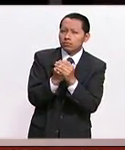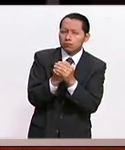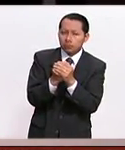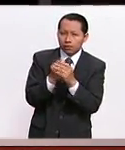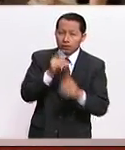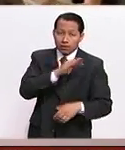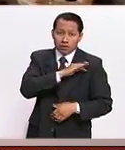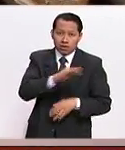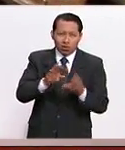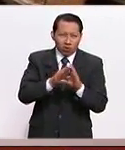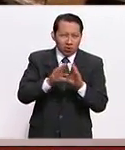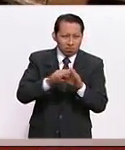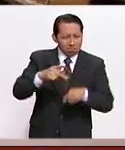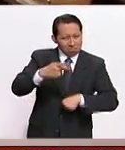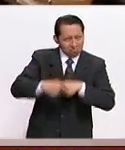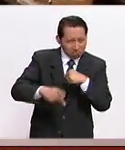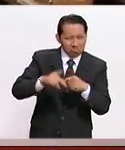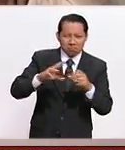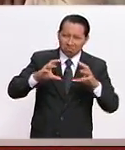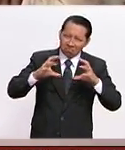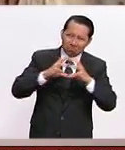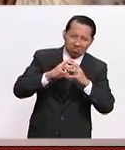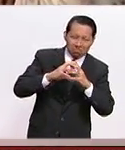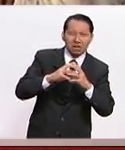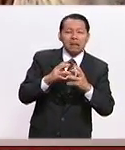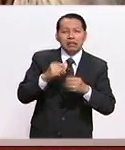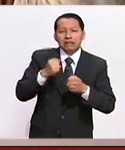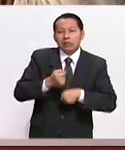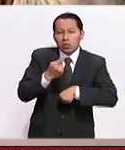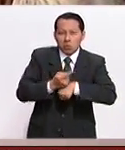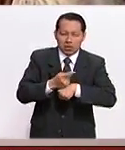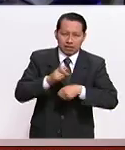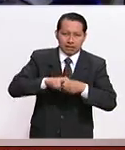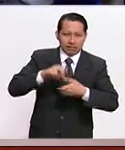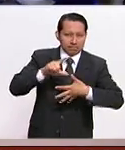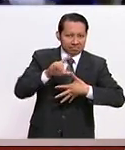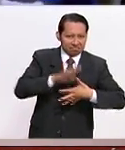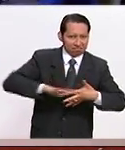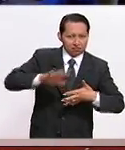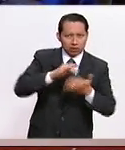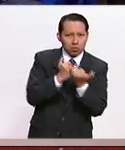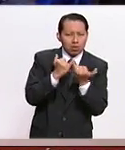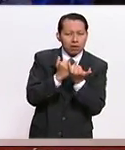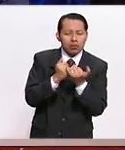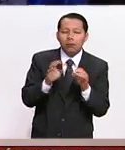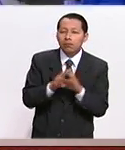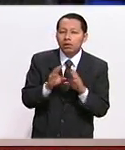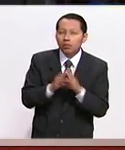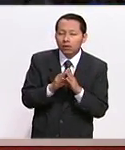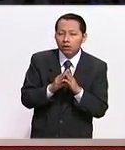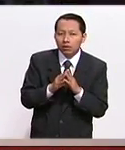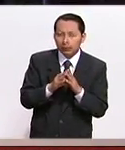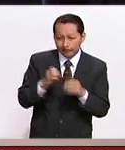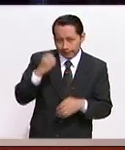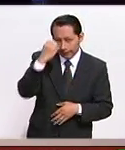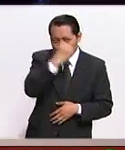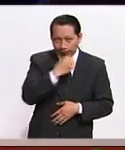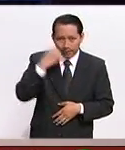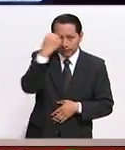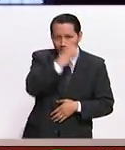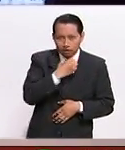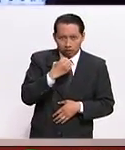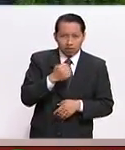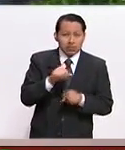Riesgos Globales, Biodiversidad, Seguridad y Finanzas en Latinoamérica es analizar la situación